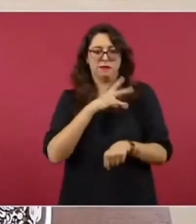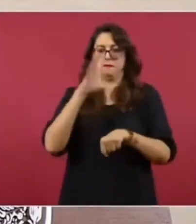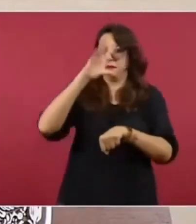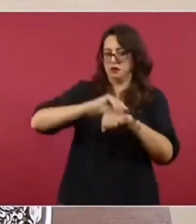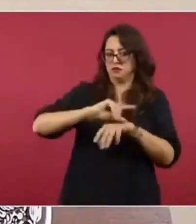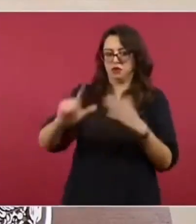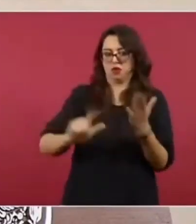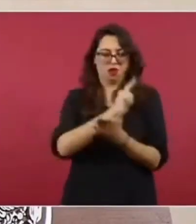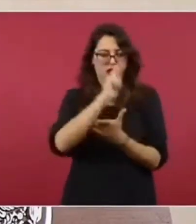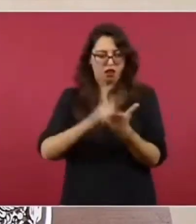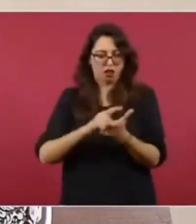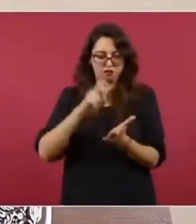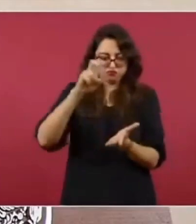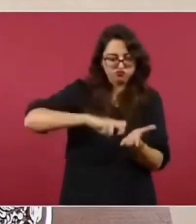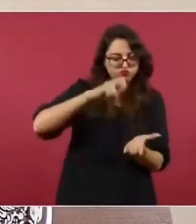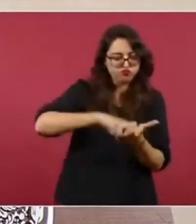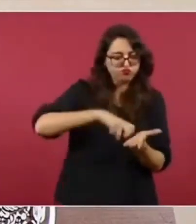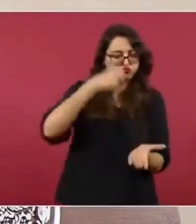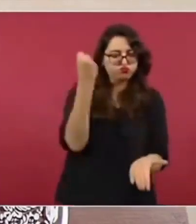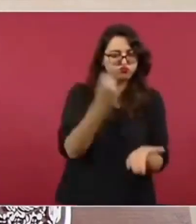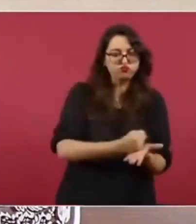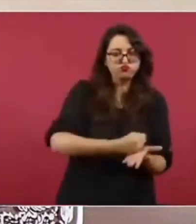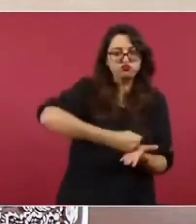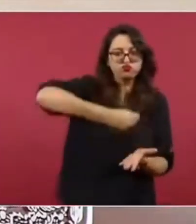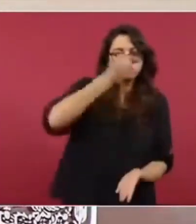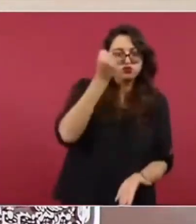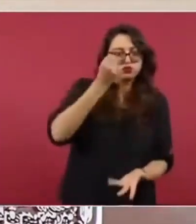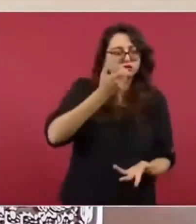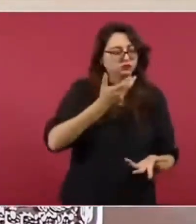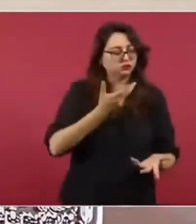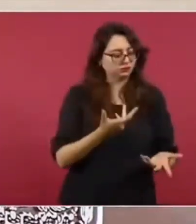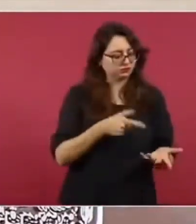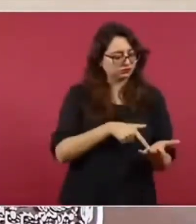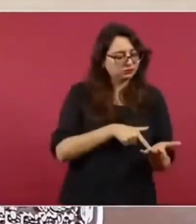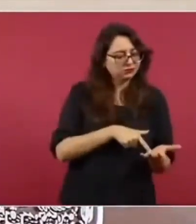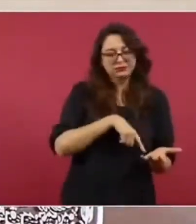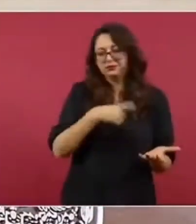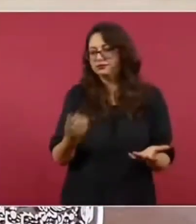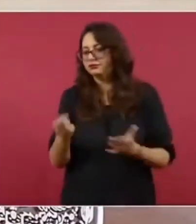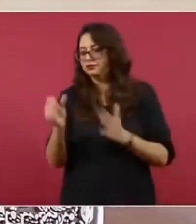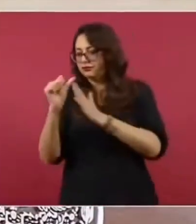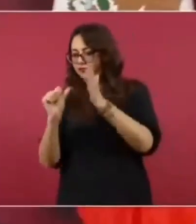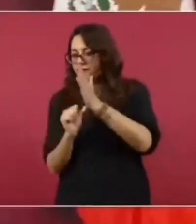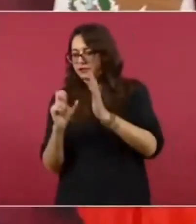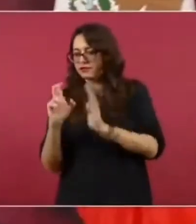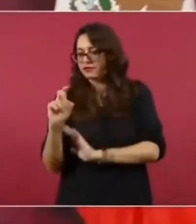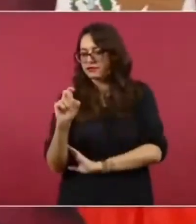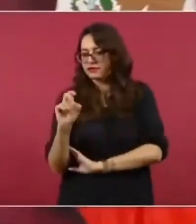de conformidad con la Constitución con el artículo 35 de la Constitución